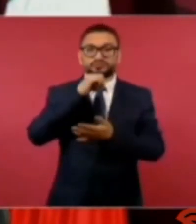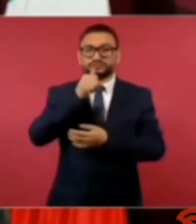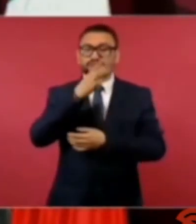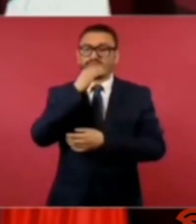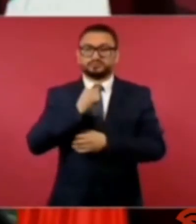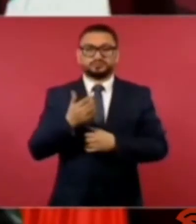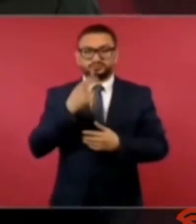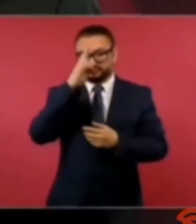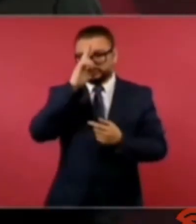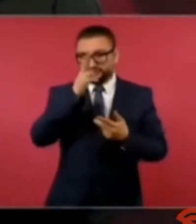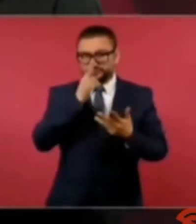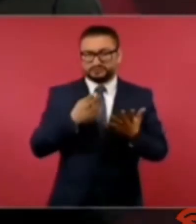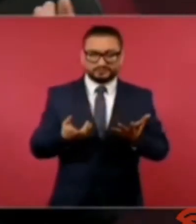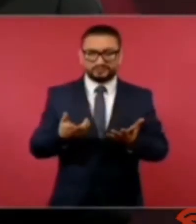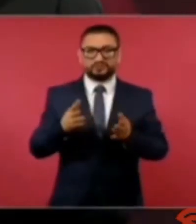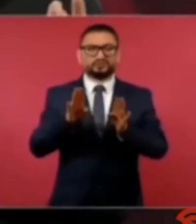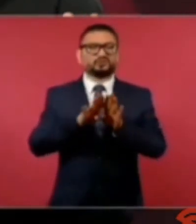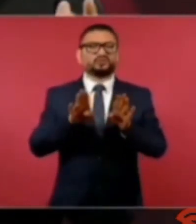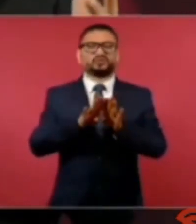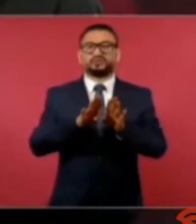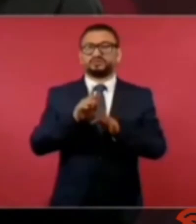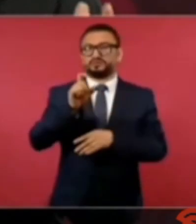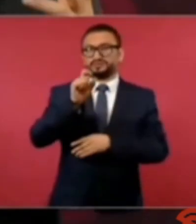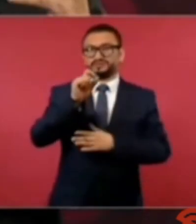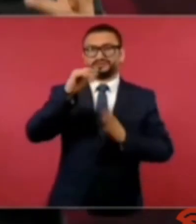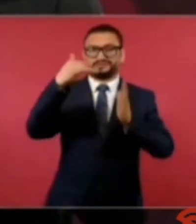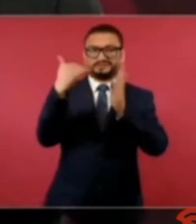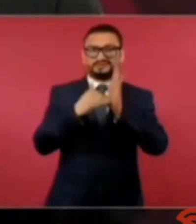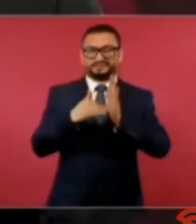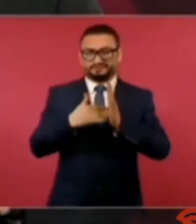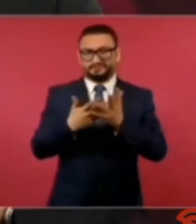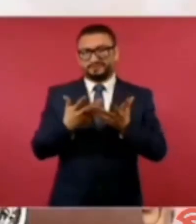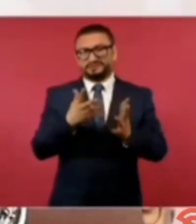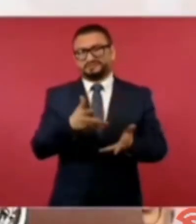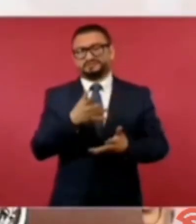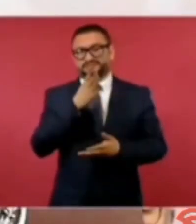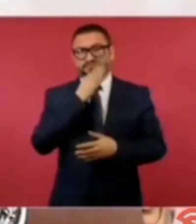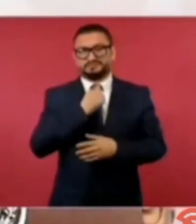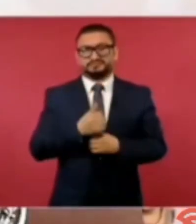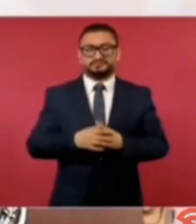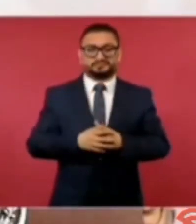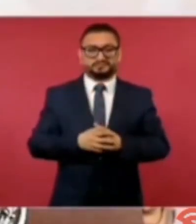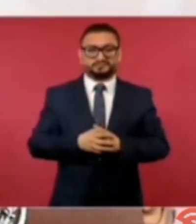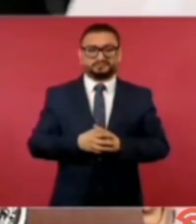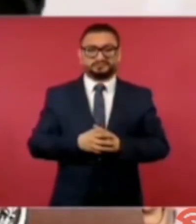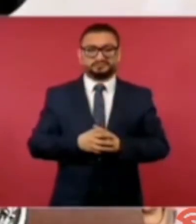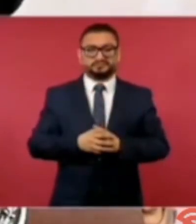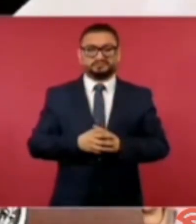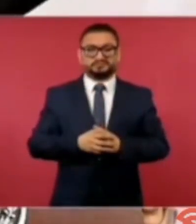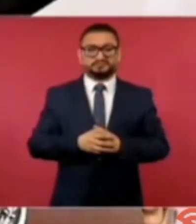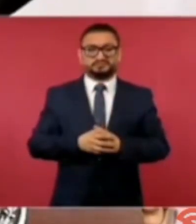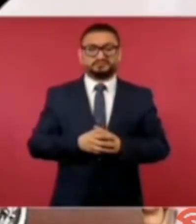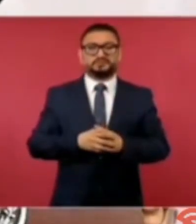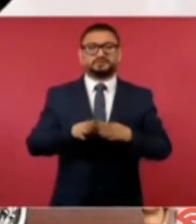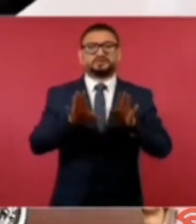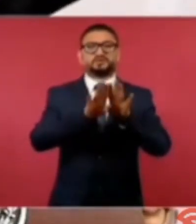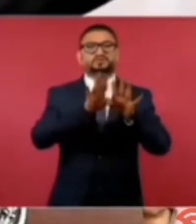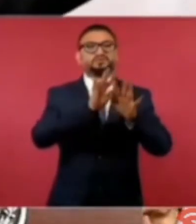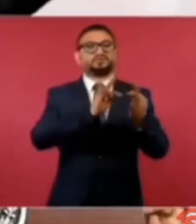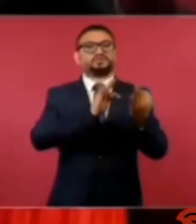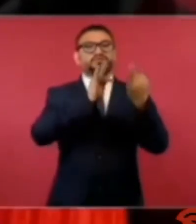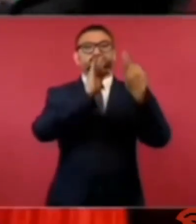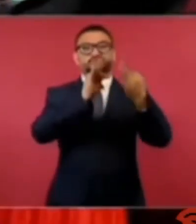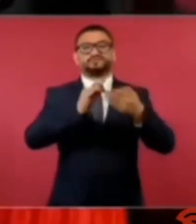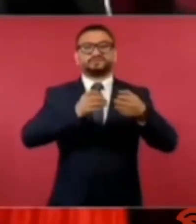entonces como con 20 mil elementos así se va a enfrentar el problema